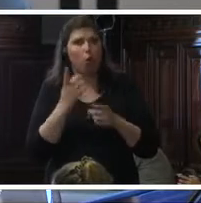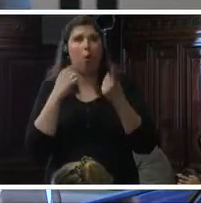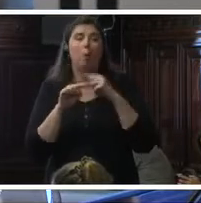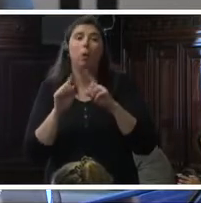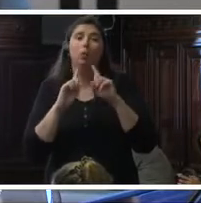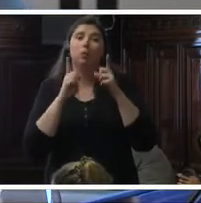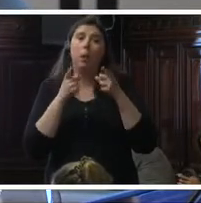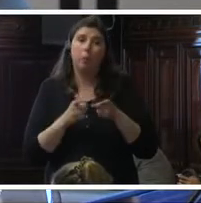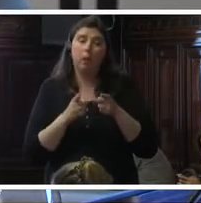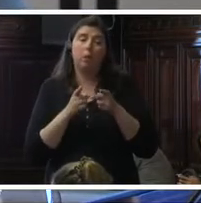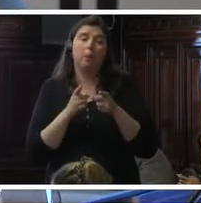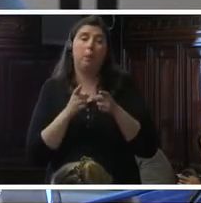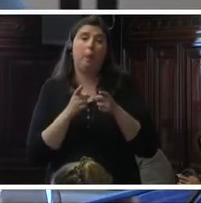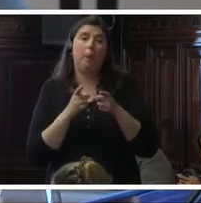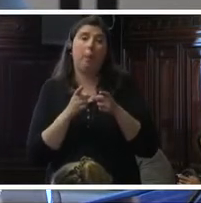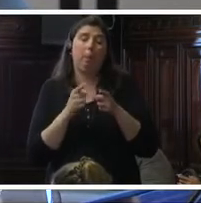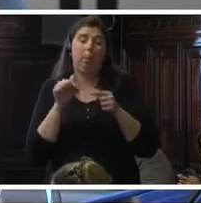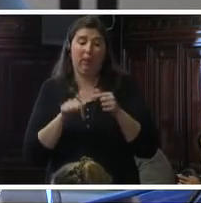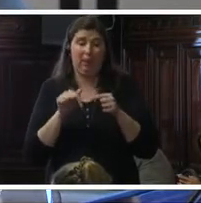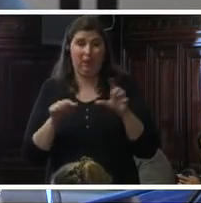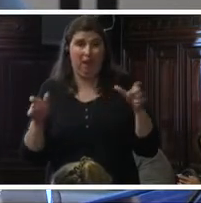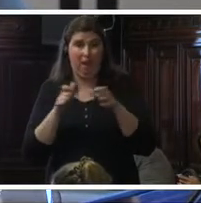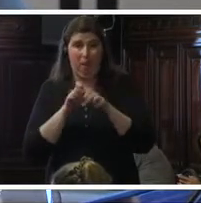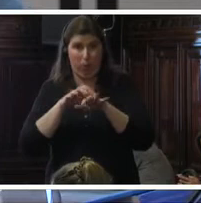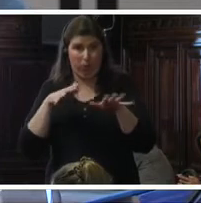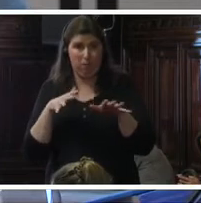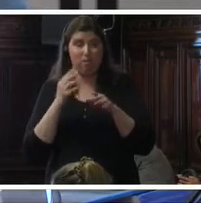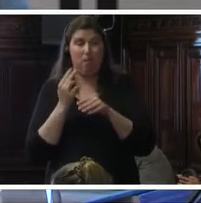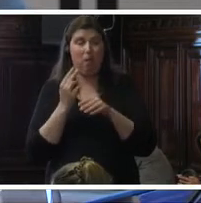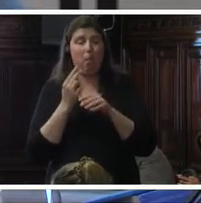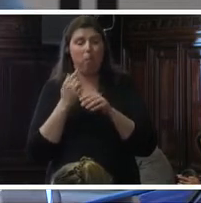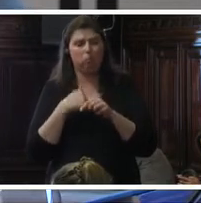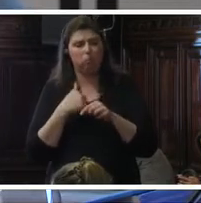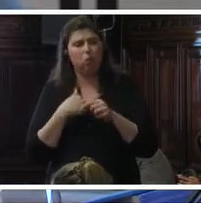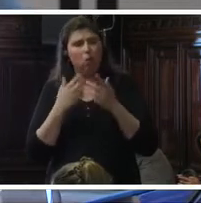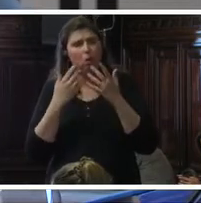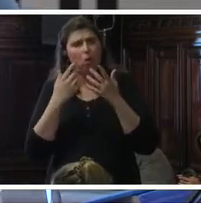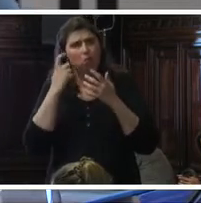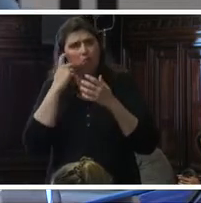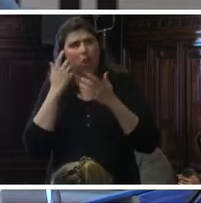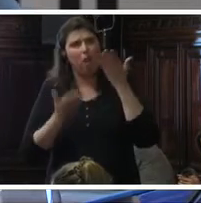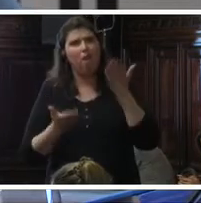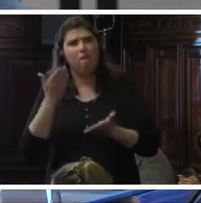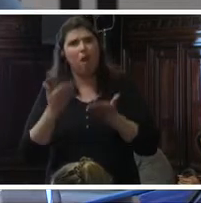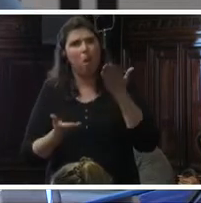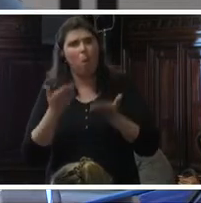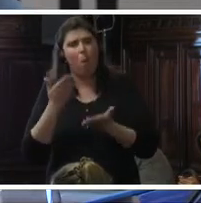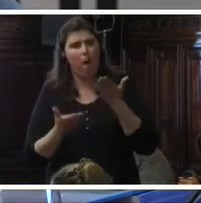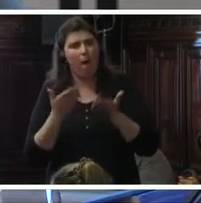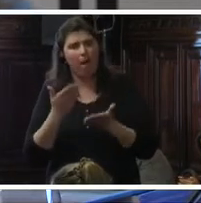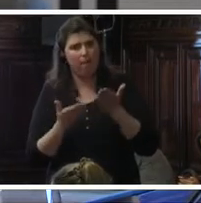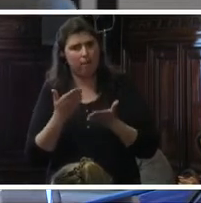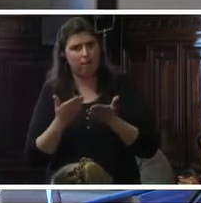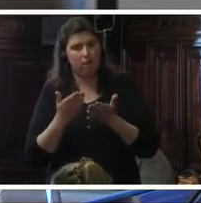también me permite esta audiencia evaluar un aspecto que la